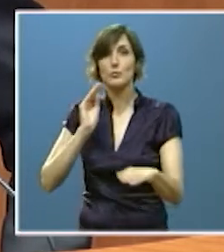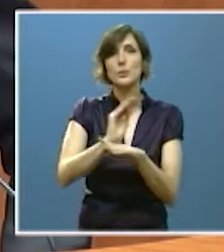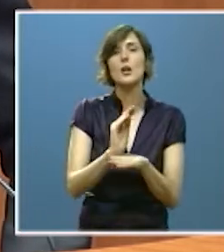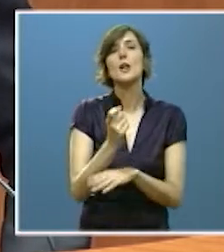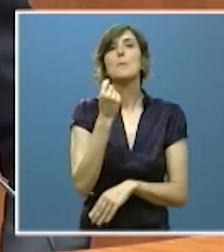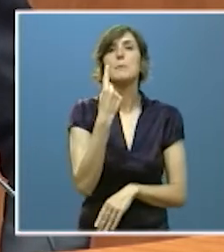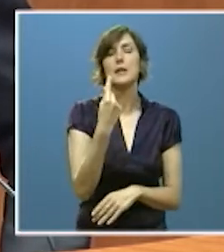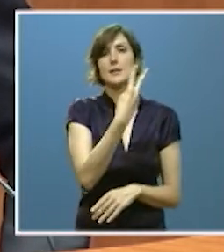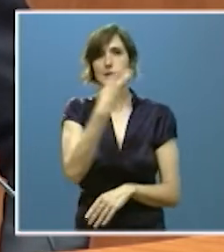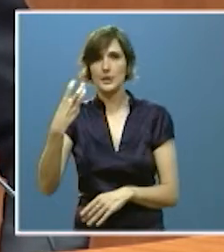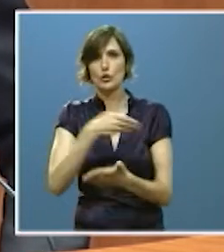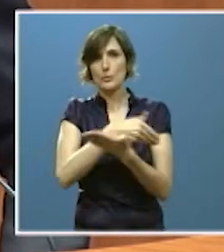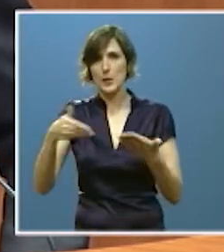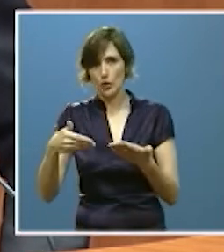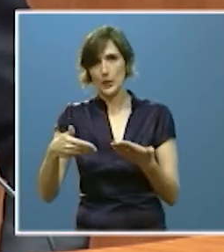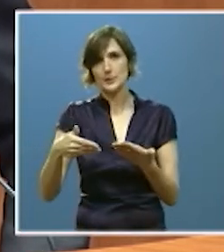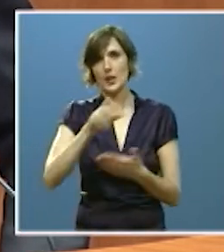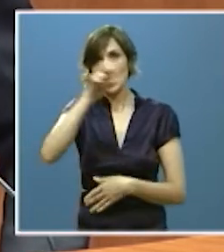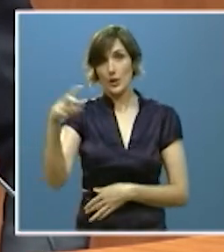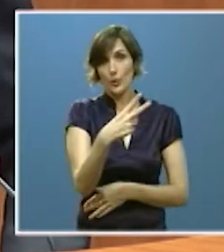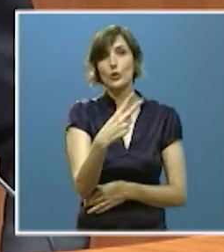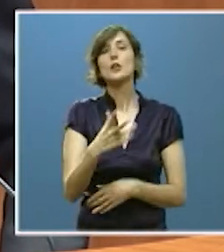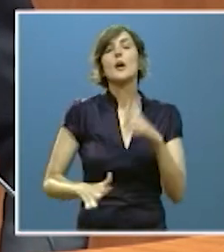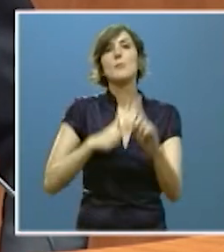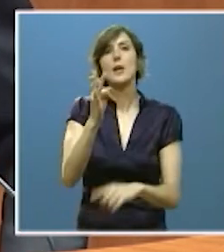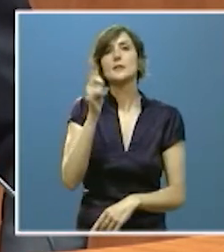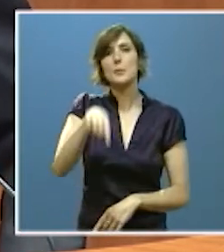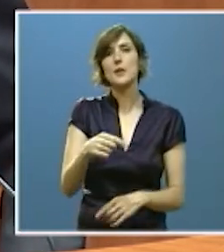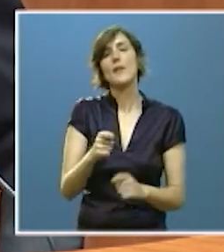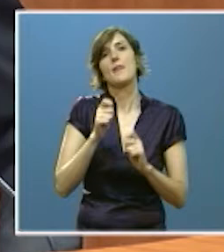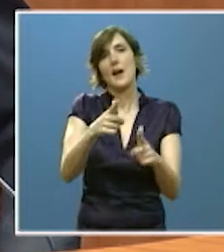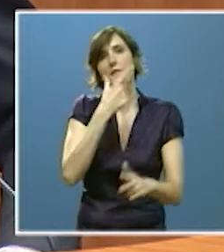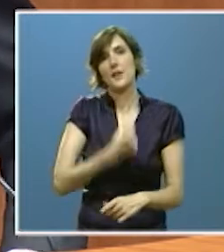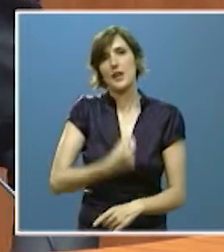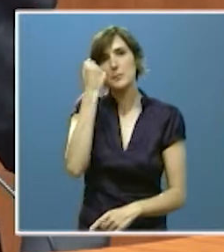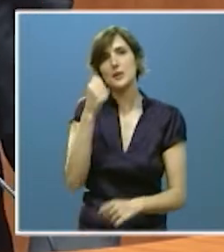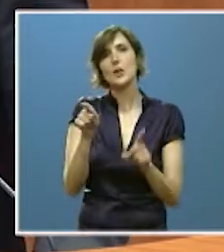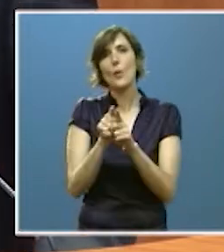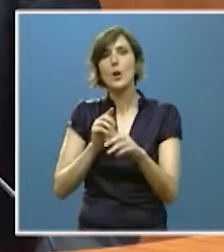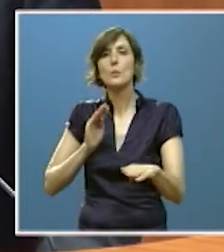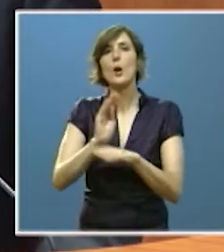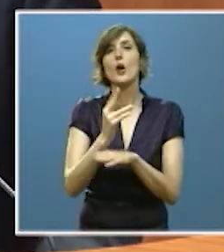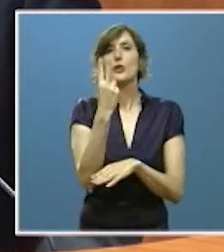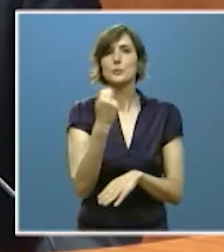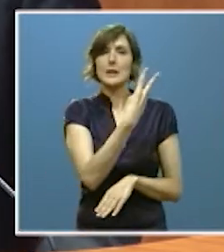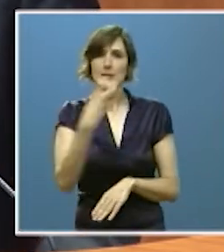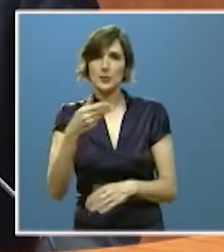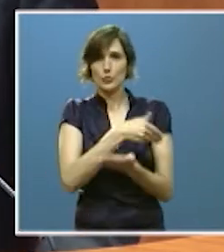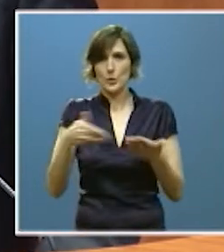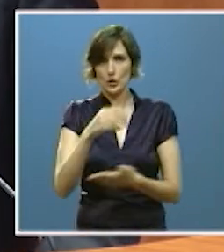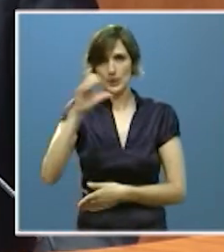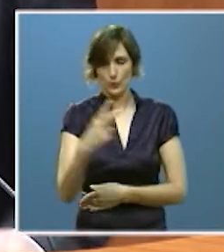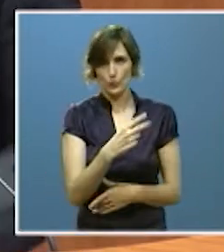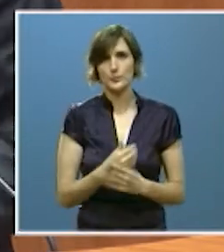un valor de 1.300 millones de euros y, con ello, ha facilitado una inversión inducida superior a los 2.300 millones de euros.